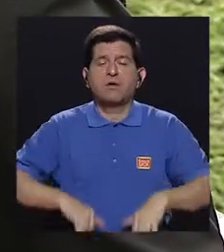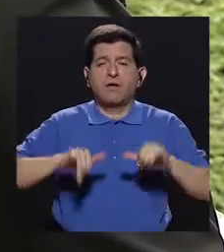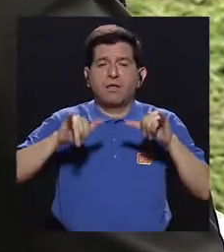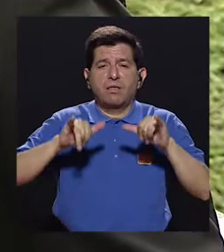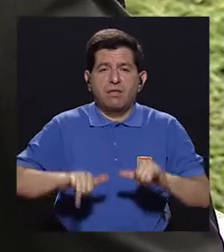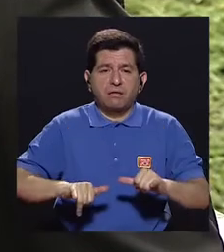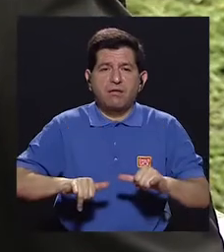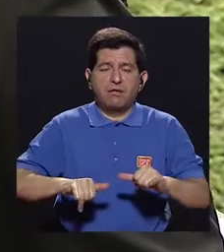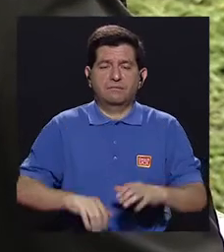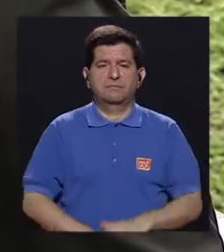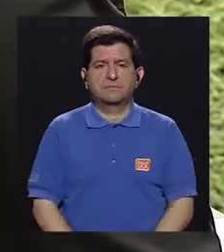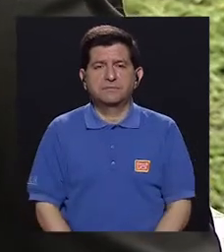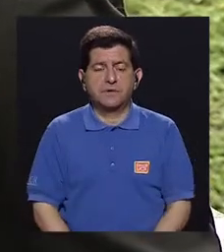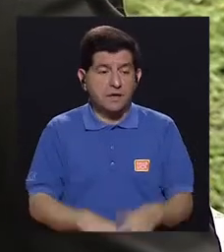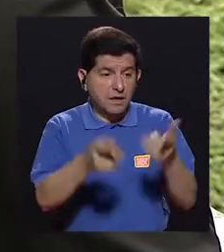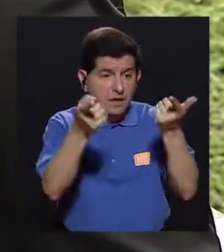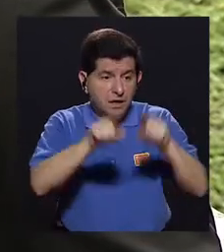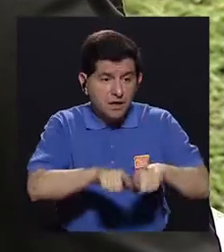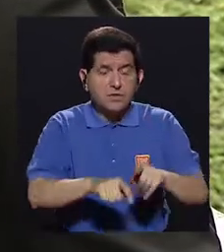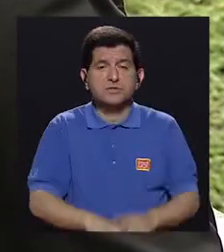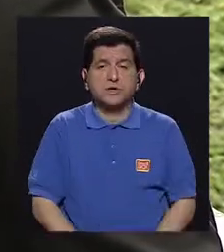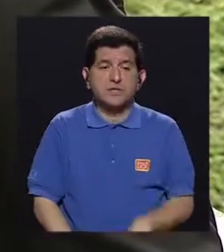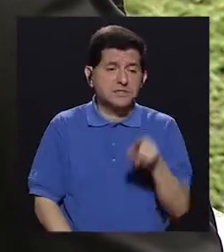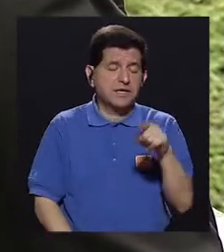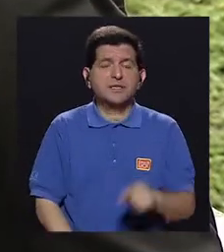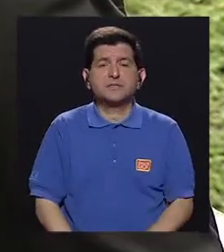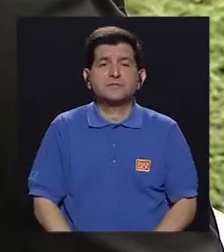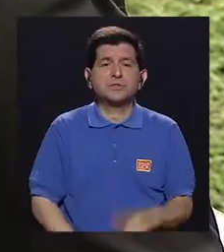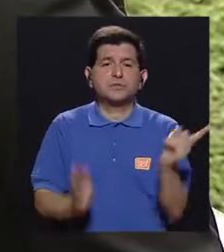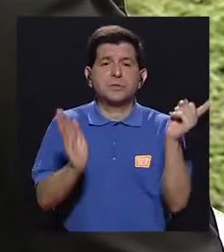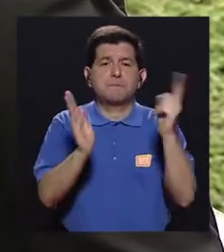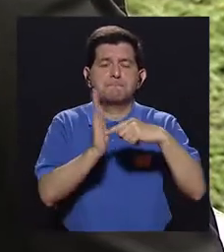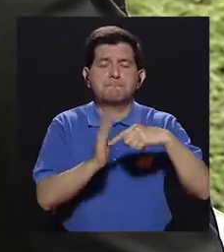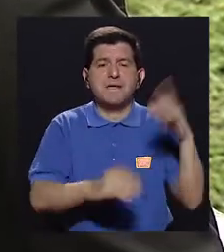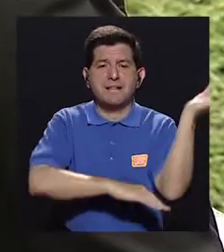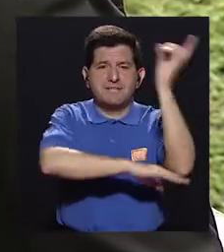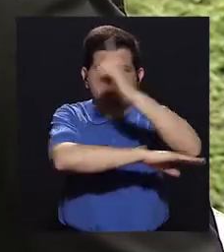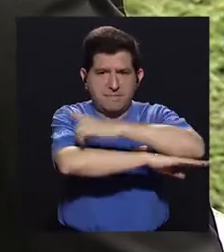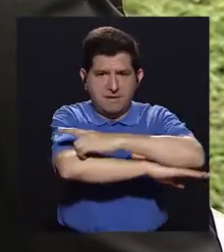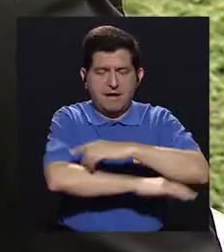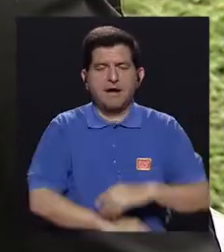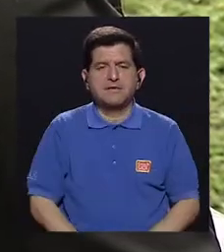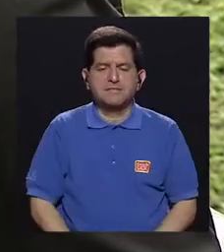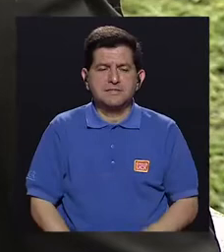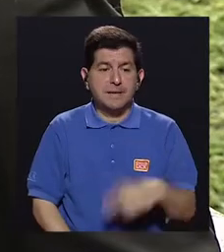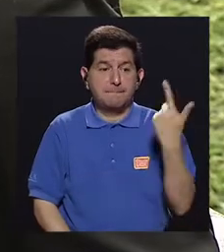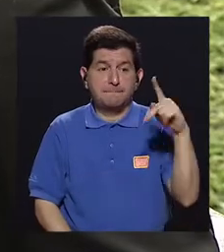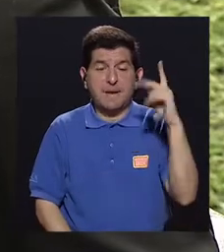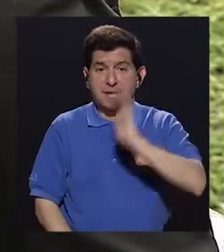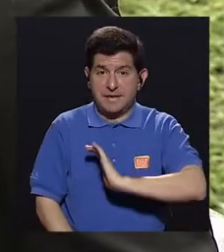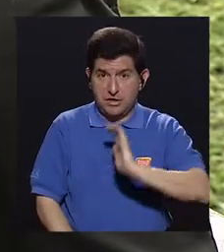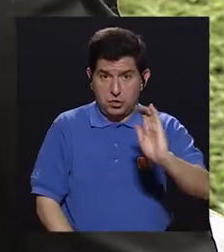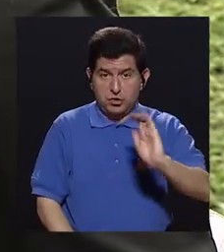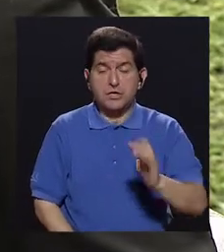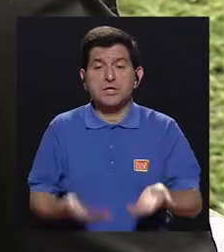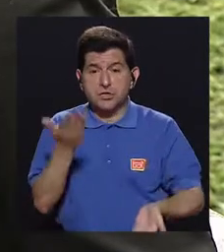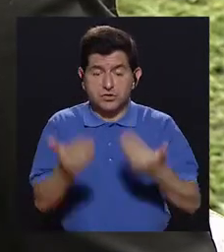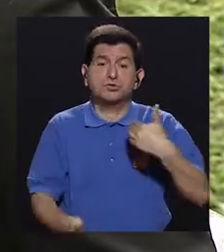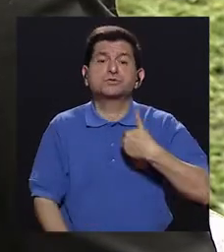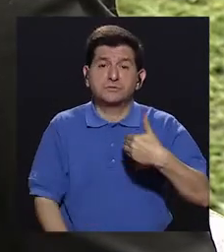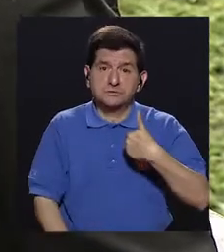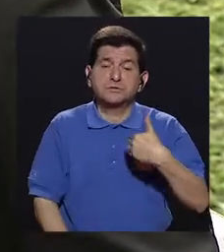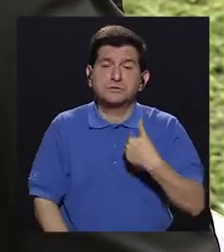sedentarismo, a lo que pasa en esos mil días, a la ventana de los mil días, hay riesgos que el niño puede estar